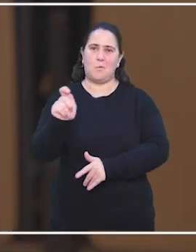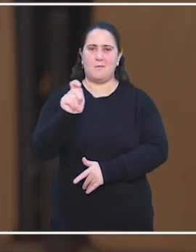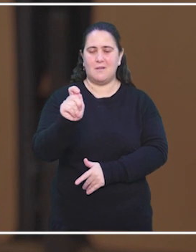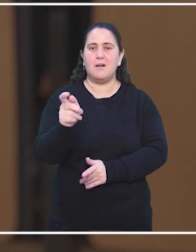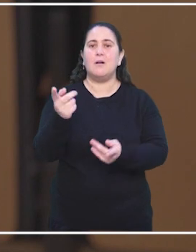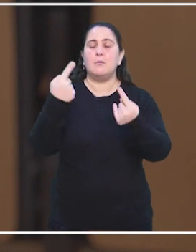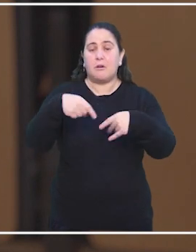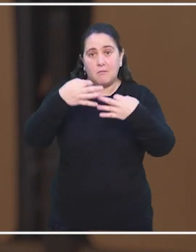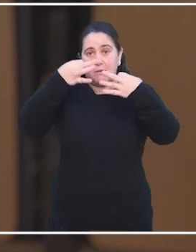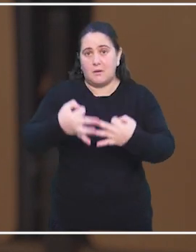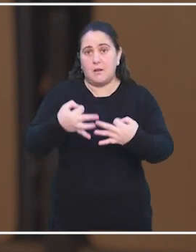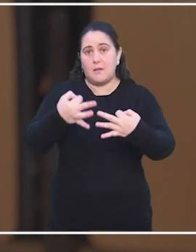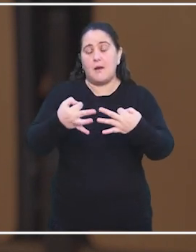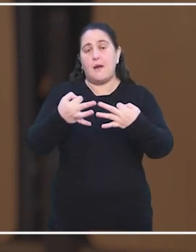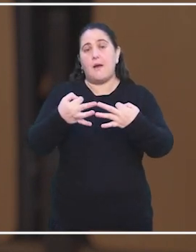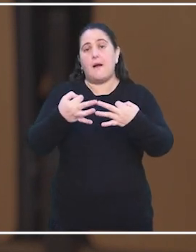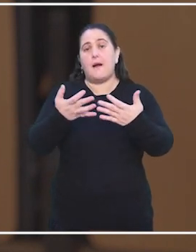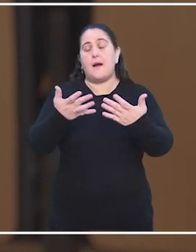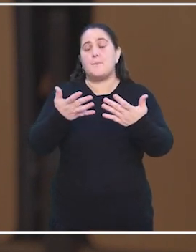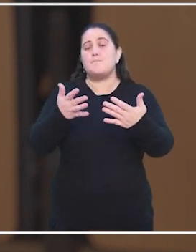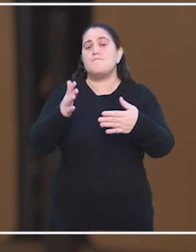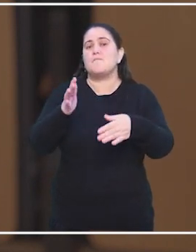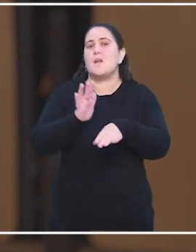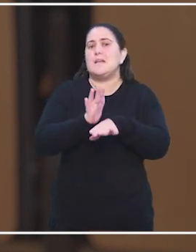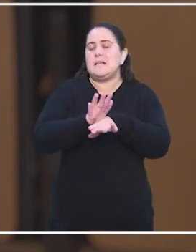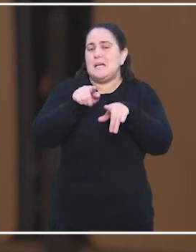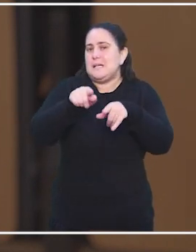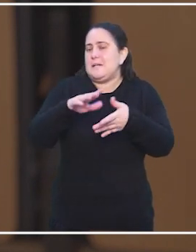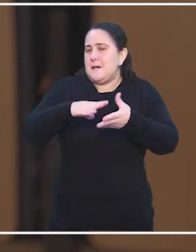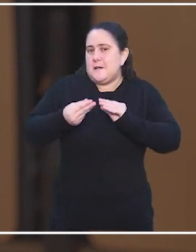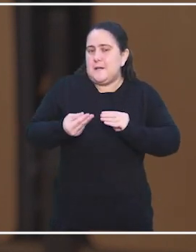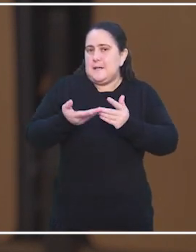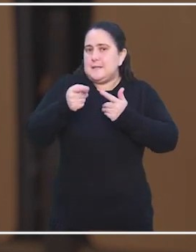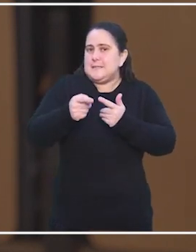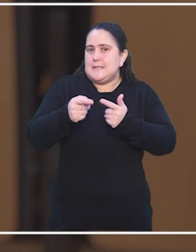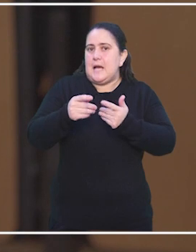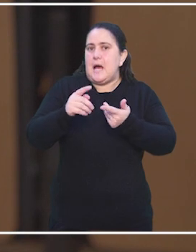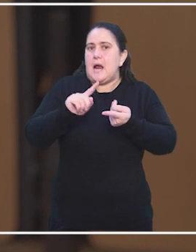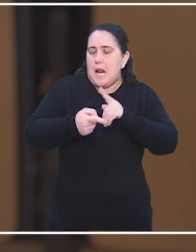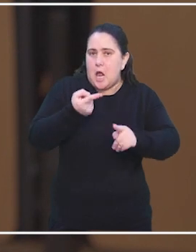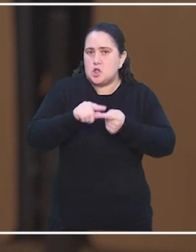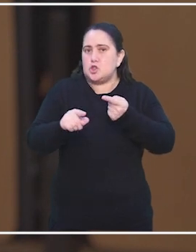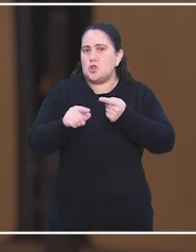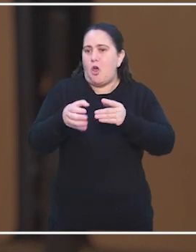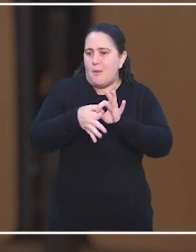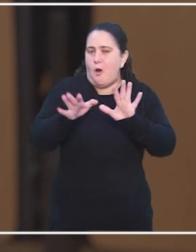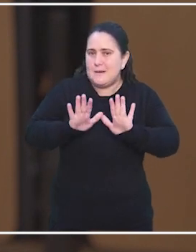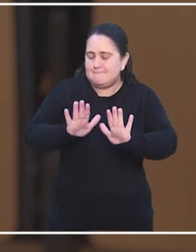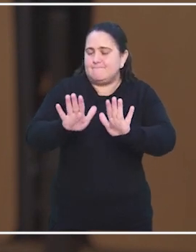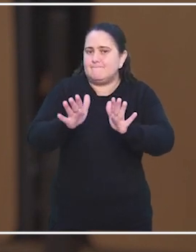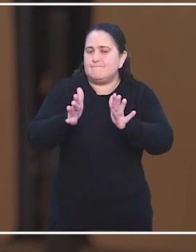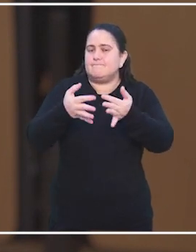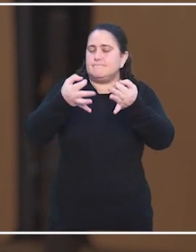y sin embargo parece que ese tipo de relación con la democracia